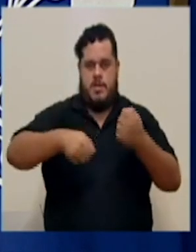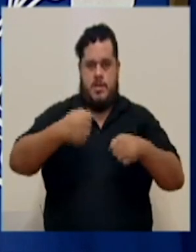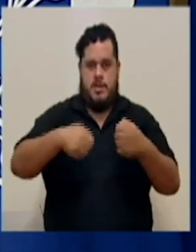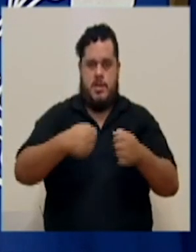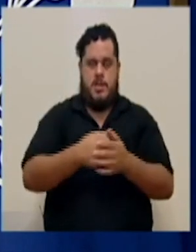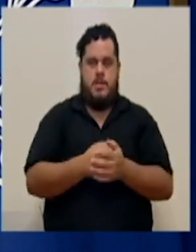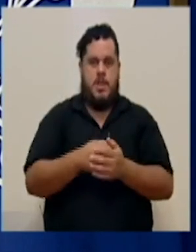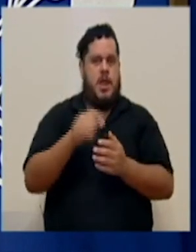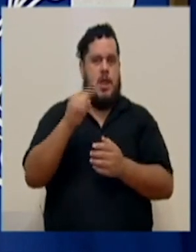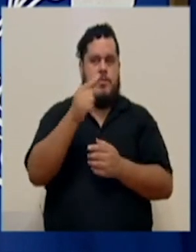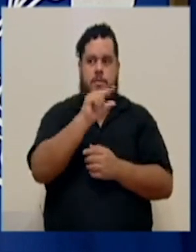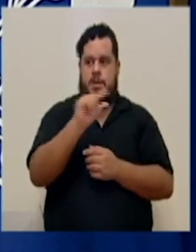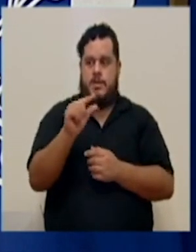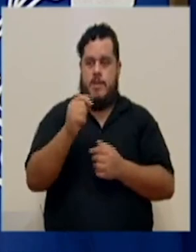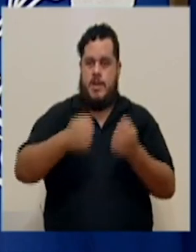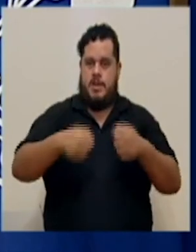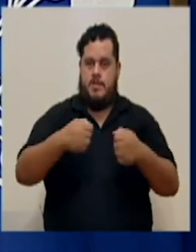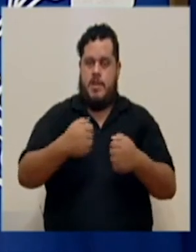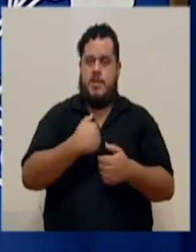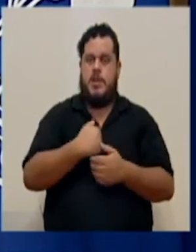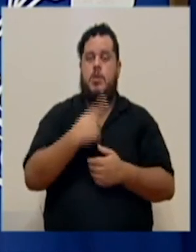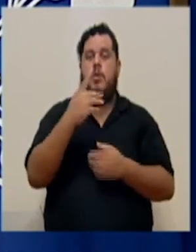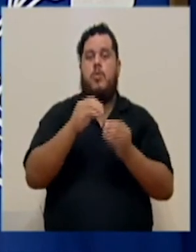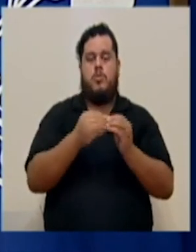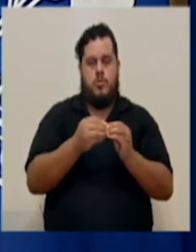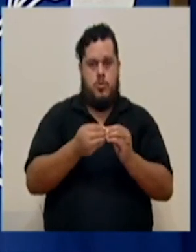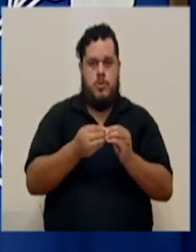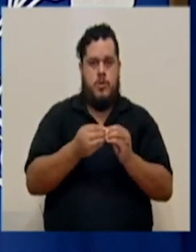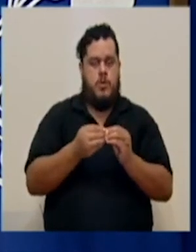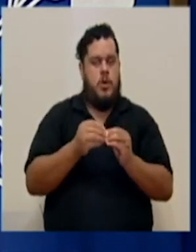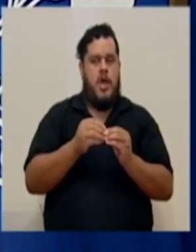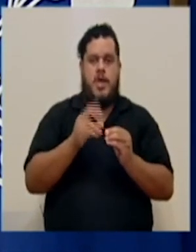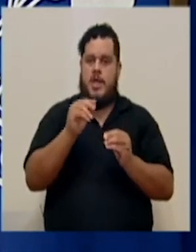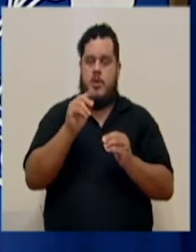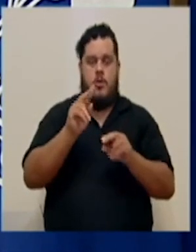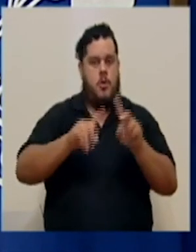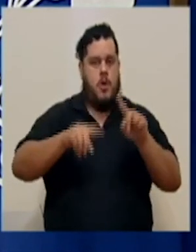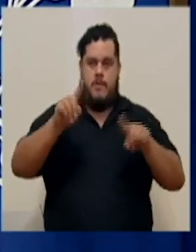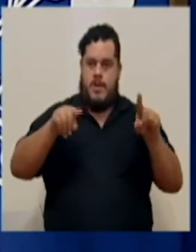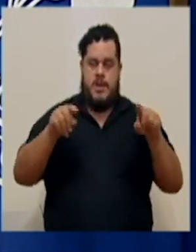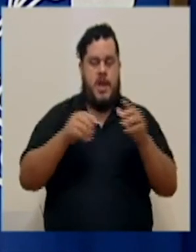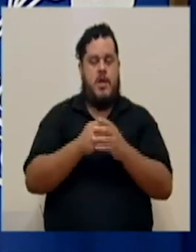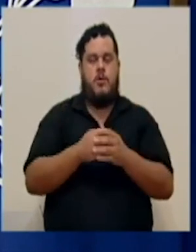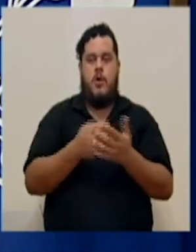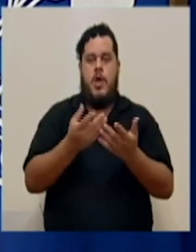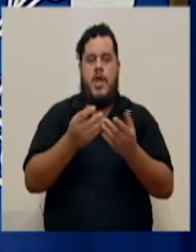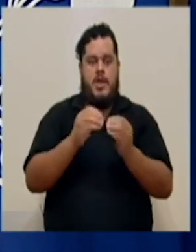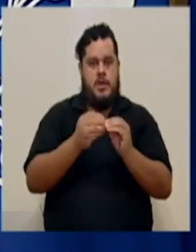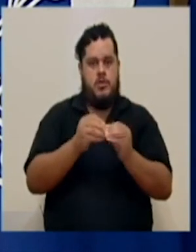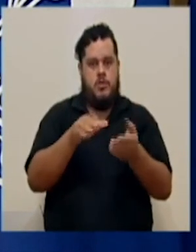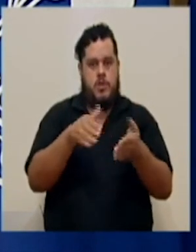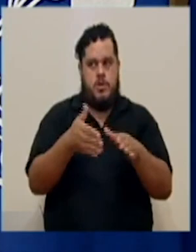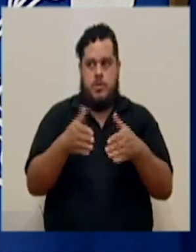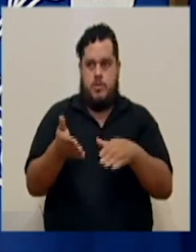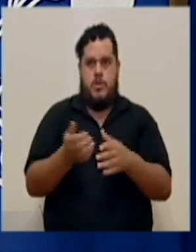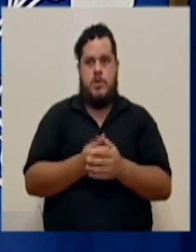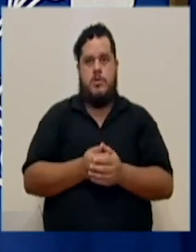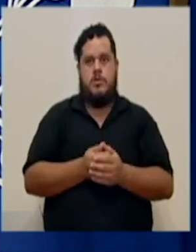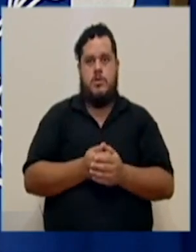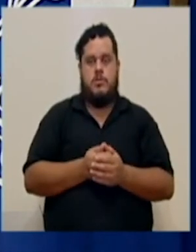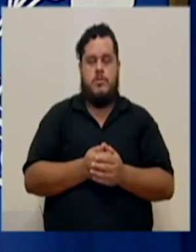primera semana de septiembre hemos mantenido un número que no ha variado sustancialmente en la cantidad de fallecimientos.